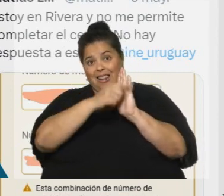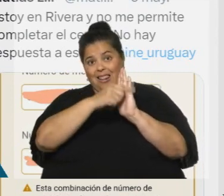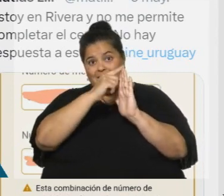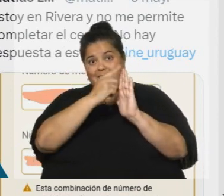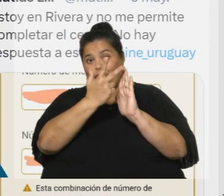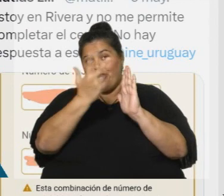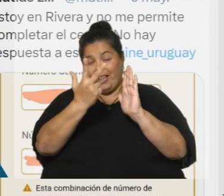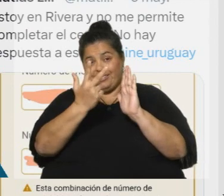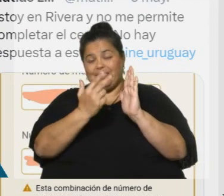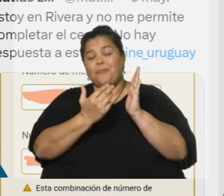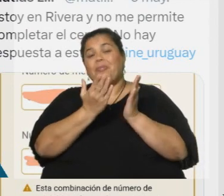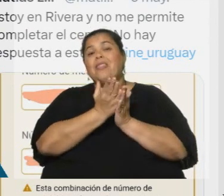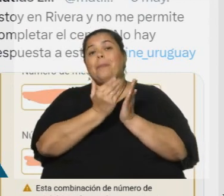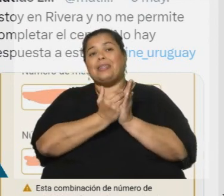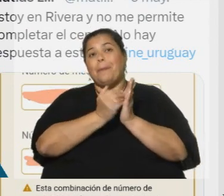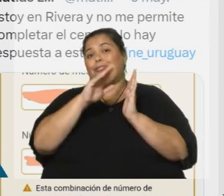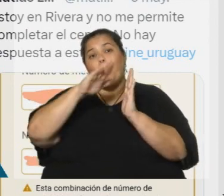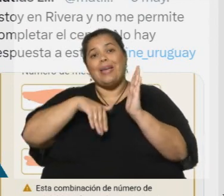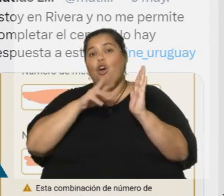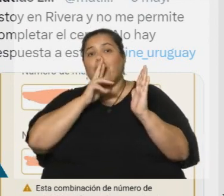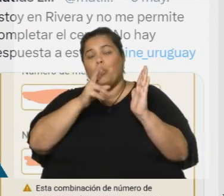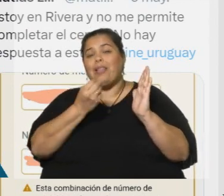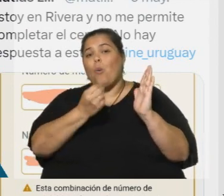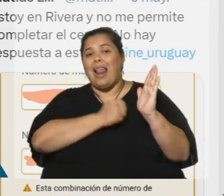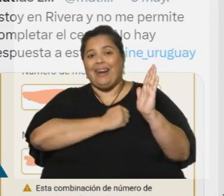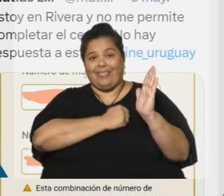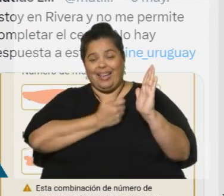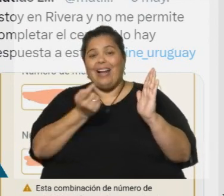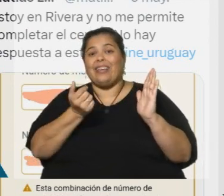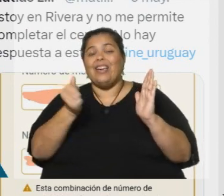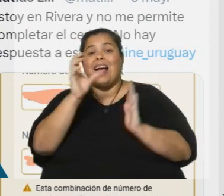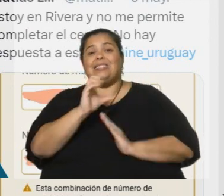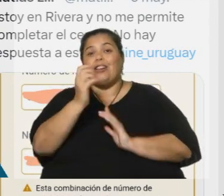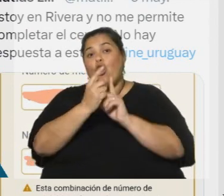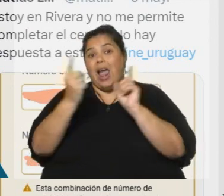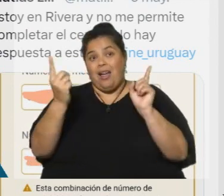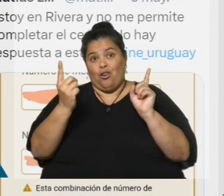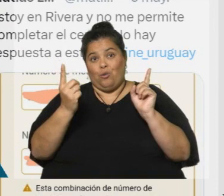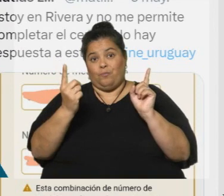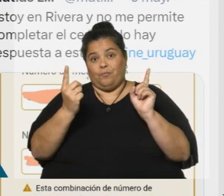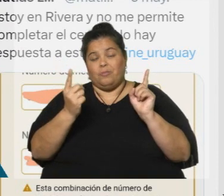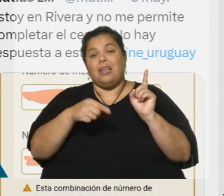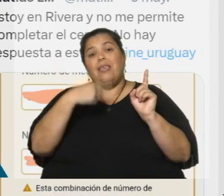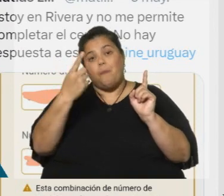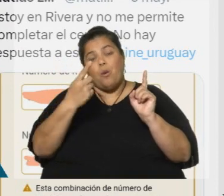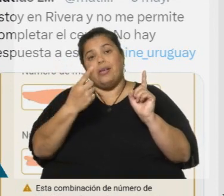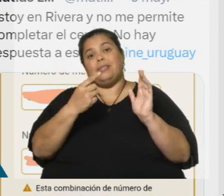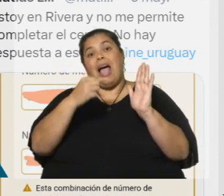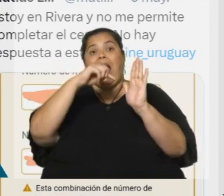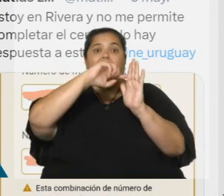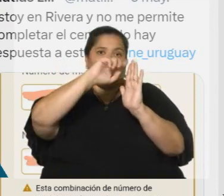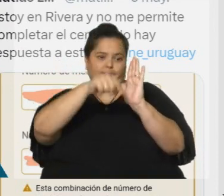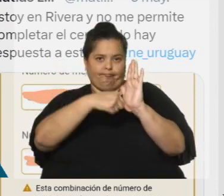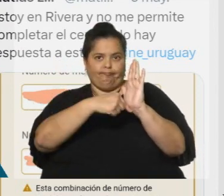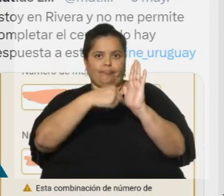tres departamentos con menores tasas de respuesta, que son Artigas, Rivera y Cerro Largo. Y por el contrario, sobre el sur,